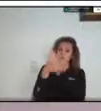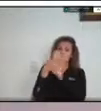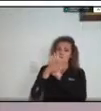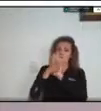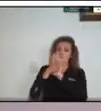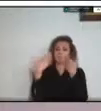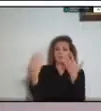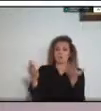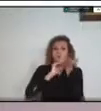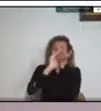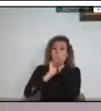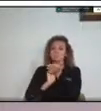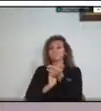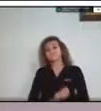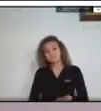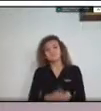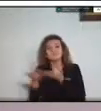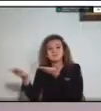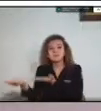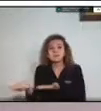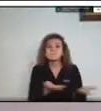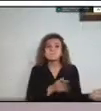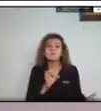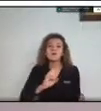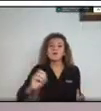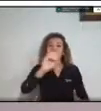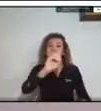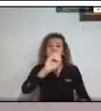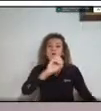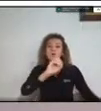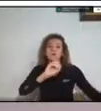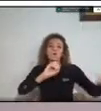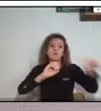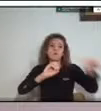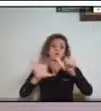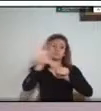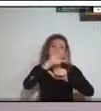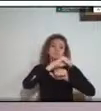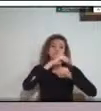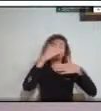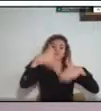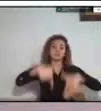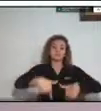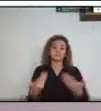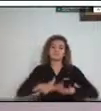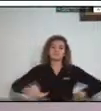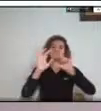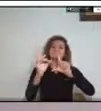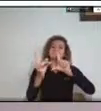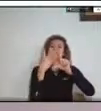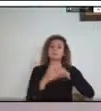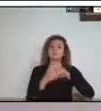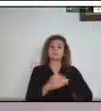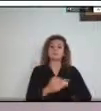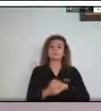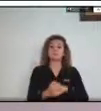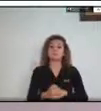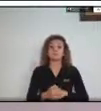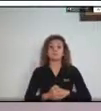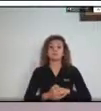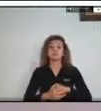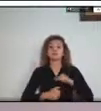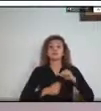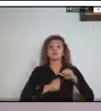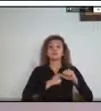bienvenidos y bienvenidas a este encuentro virtual. Menciono dos reglas básicas de este encuentro. El evento